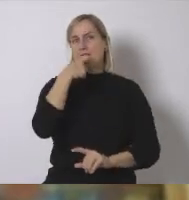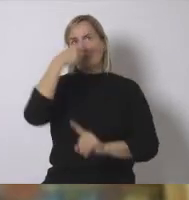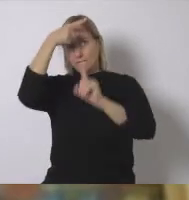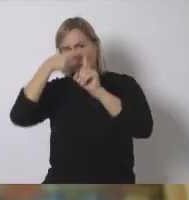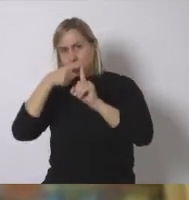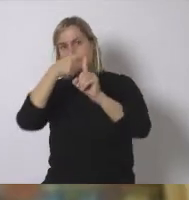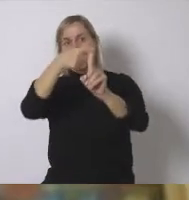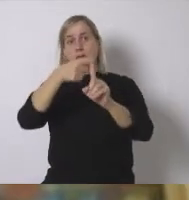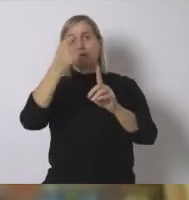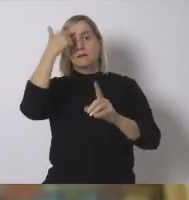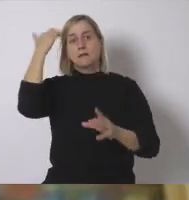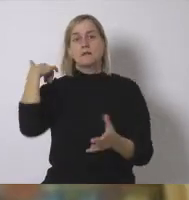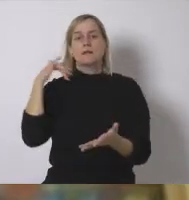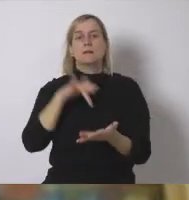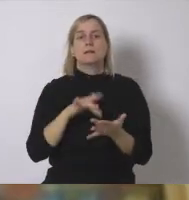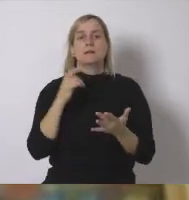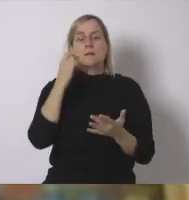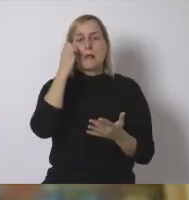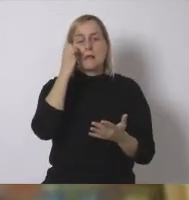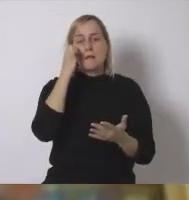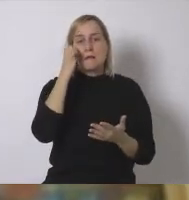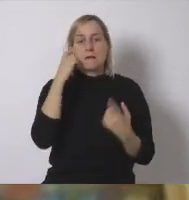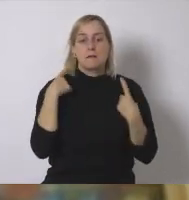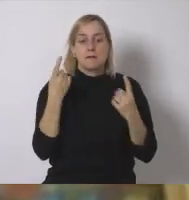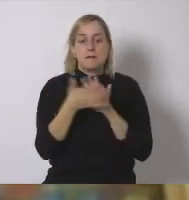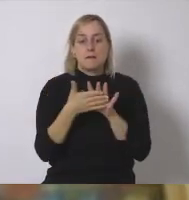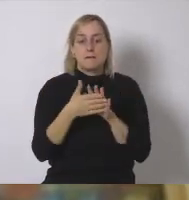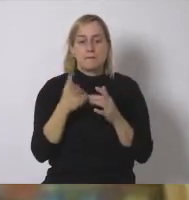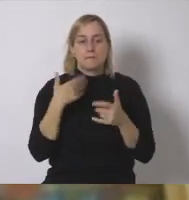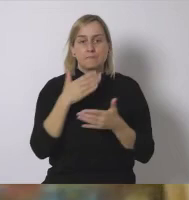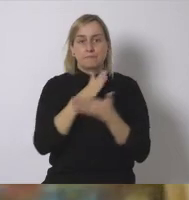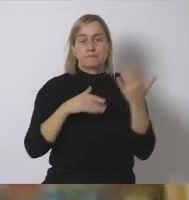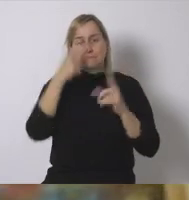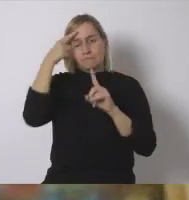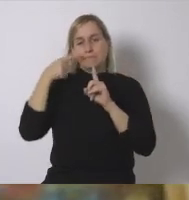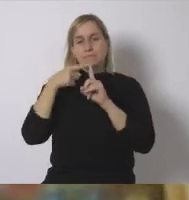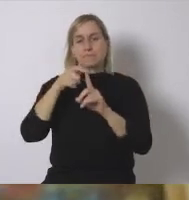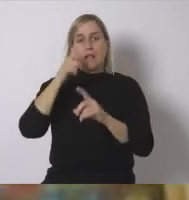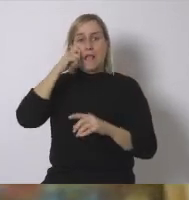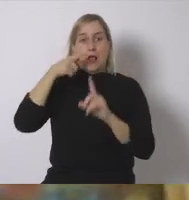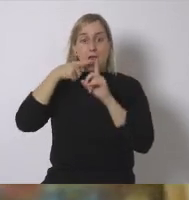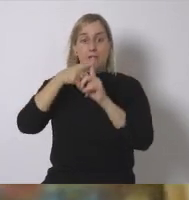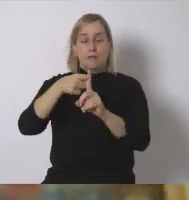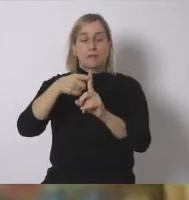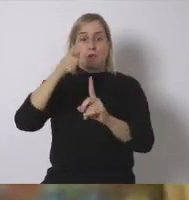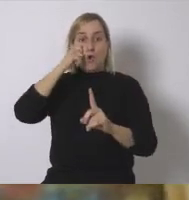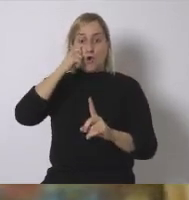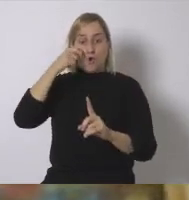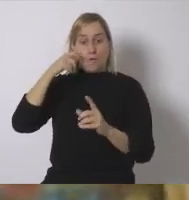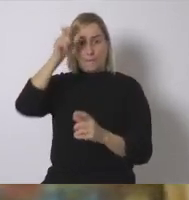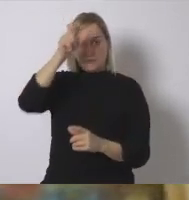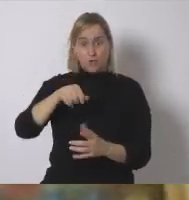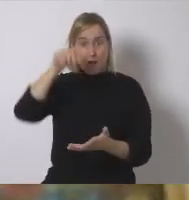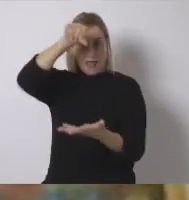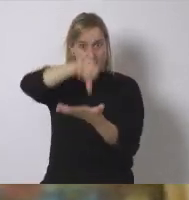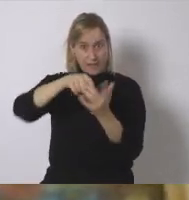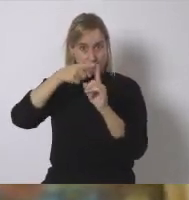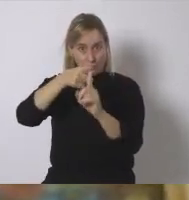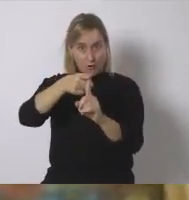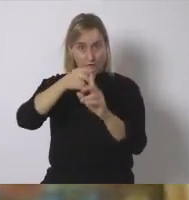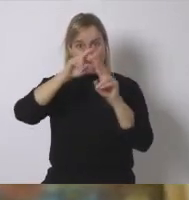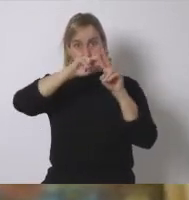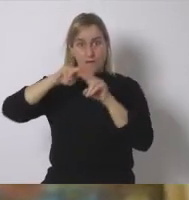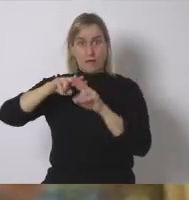en el primer punto de un sesgo antropocéntrico perdonad por la expresión yo creo que tenemos un sesgo